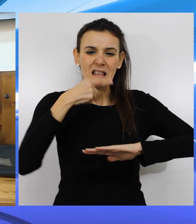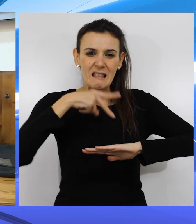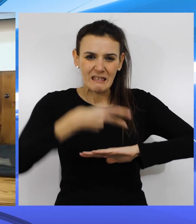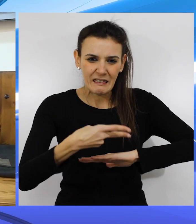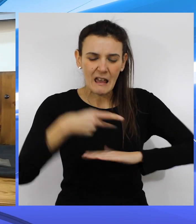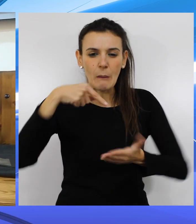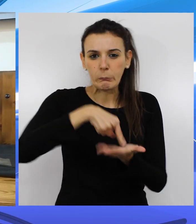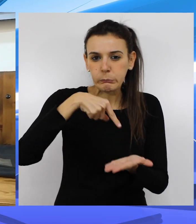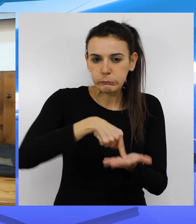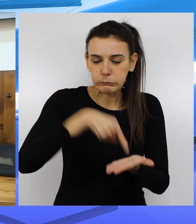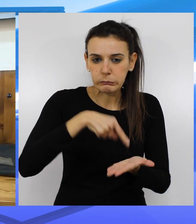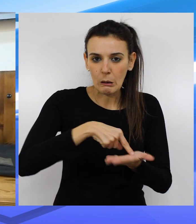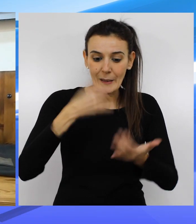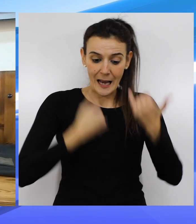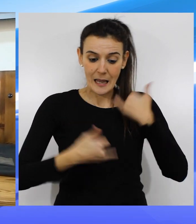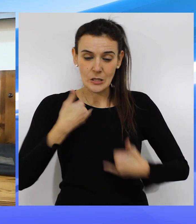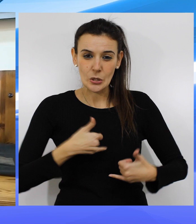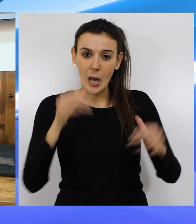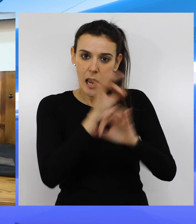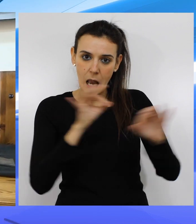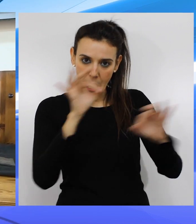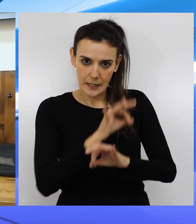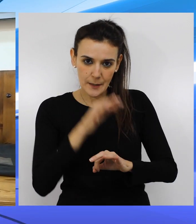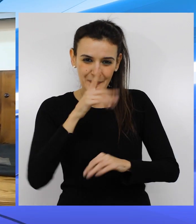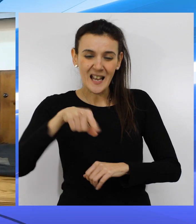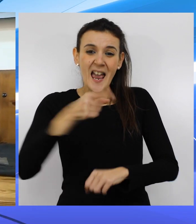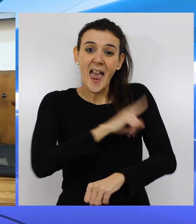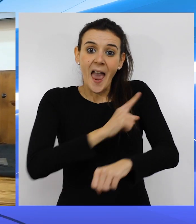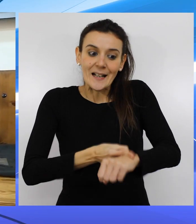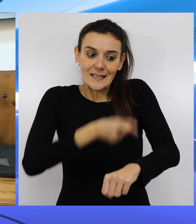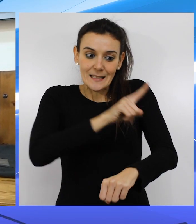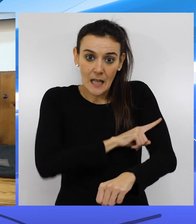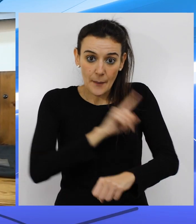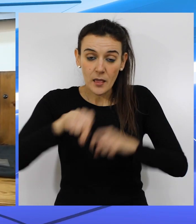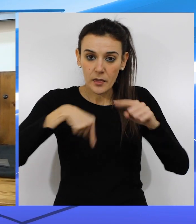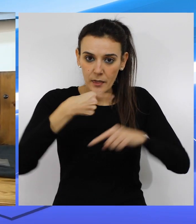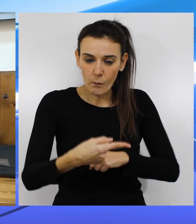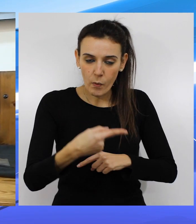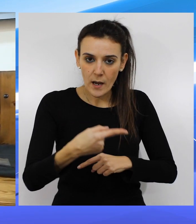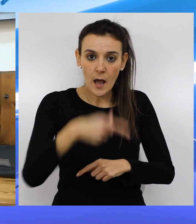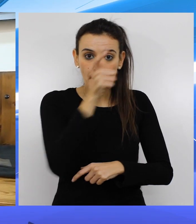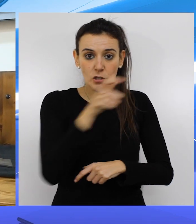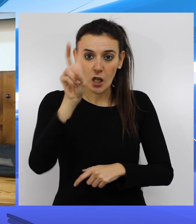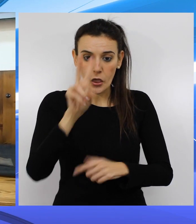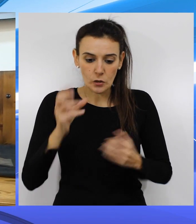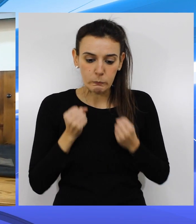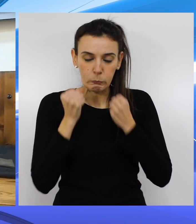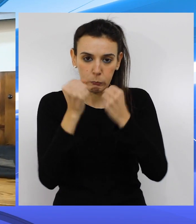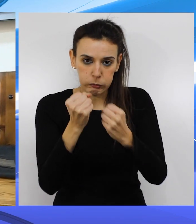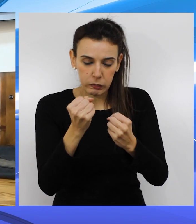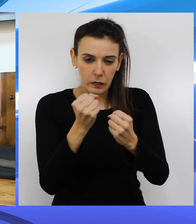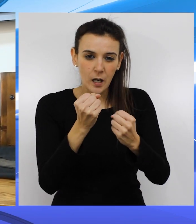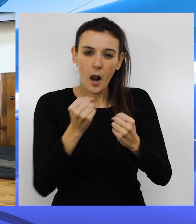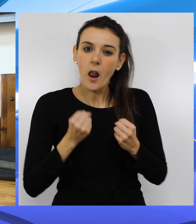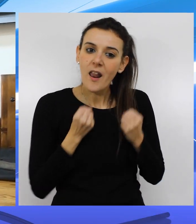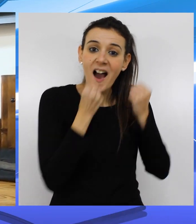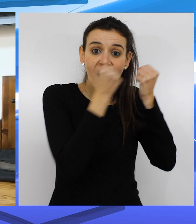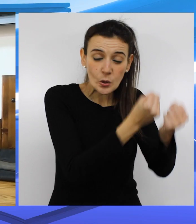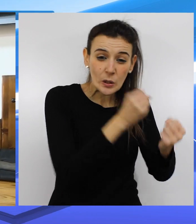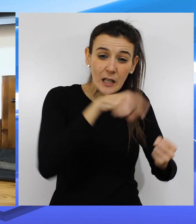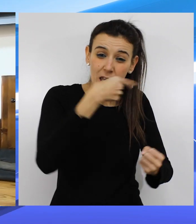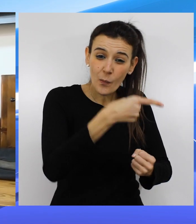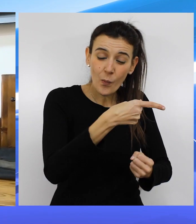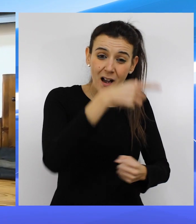reclamando una lesión que nadie le hace, y exageradamente salen dos para ayudarlo y sacarlo del campo,